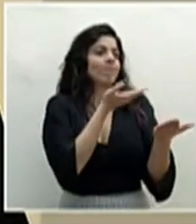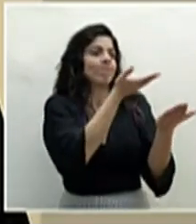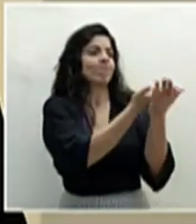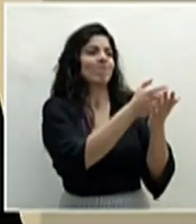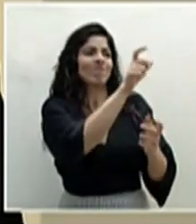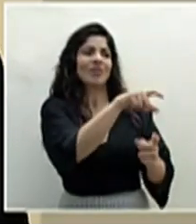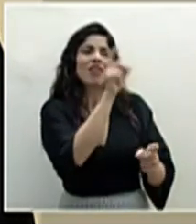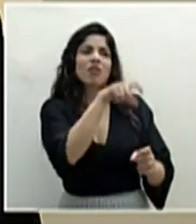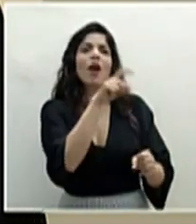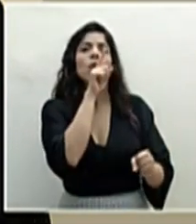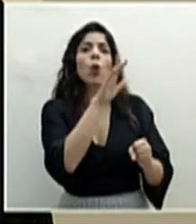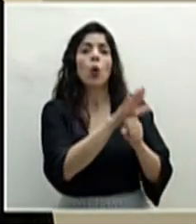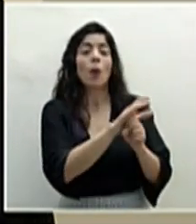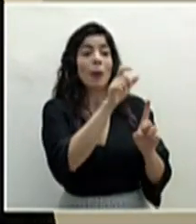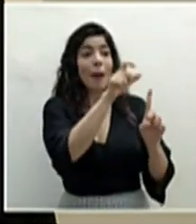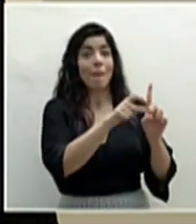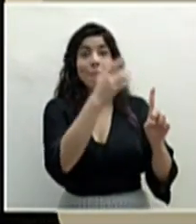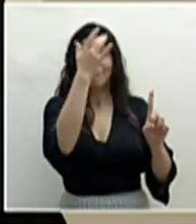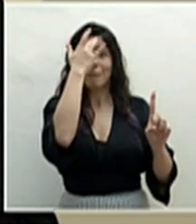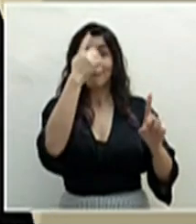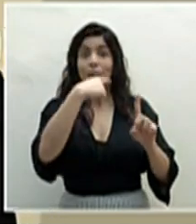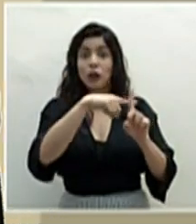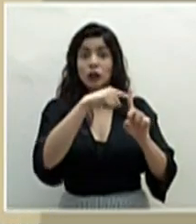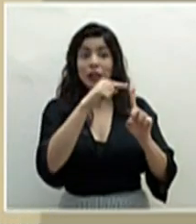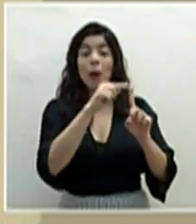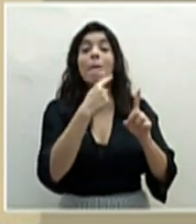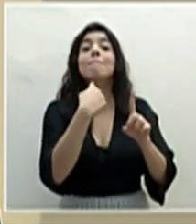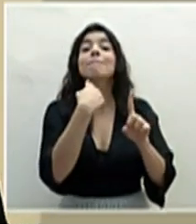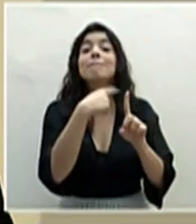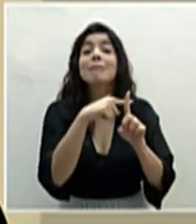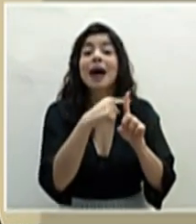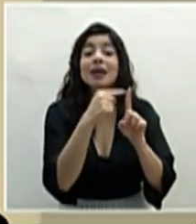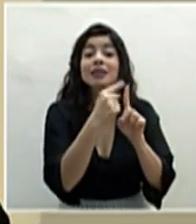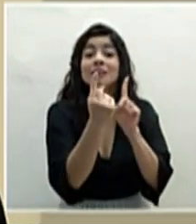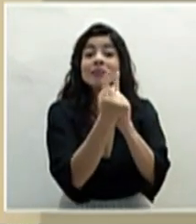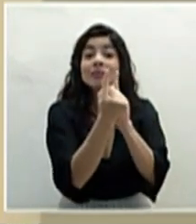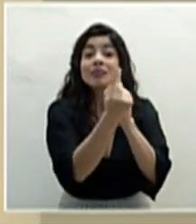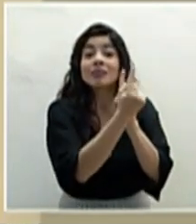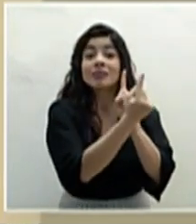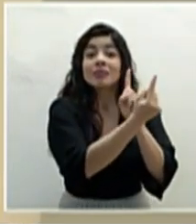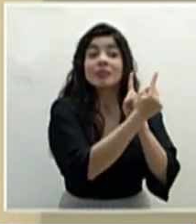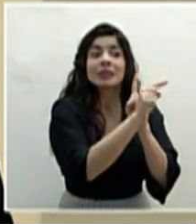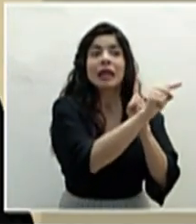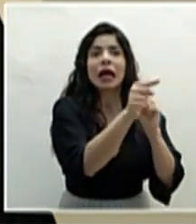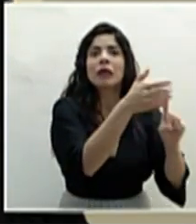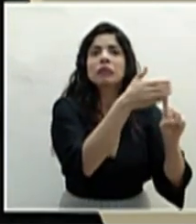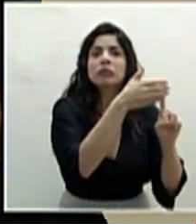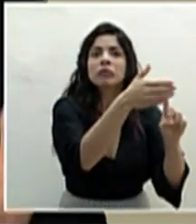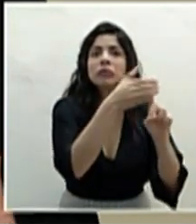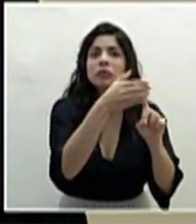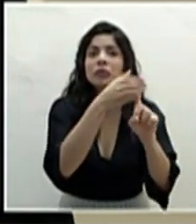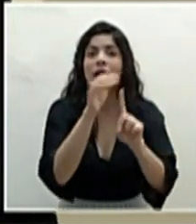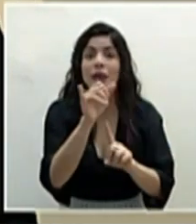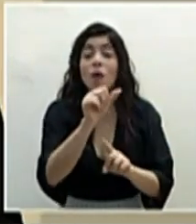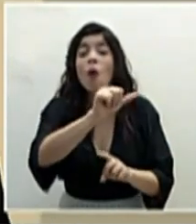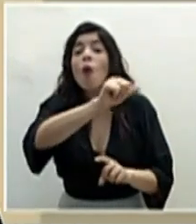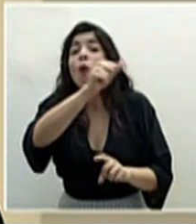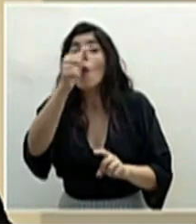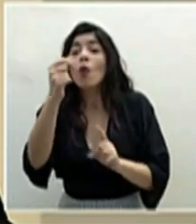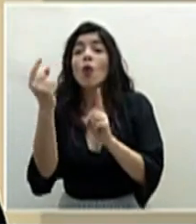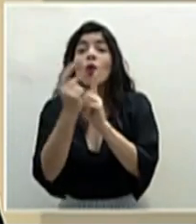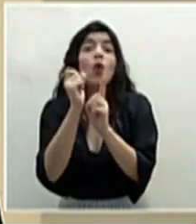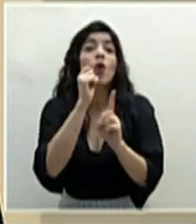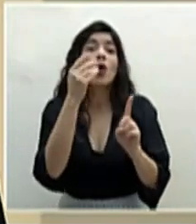estricto tanto al paciente positivo como a los contactos directos e incluso se va mucho más allá a otros contactos